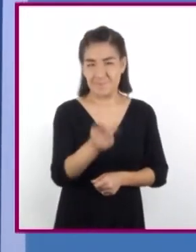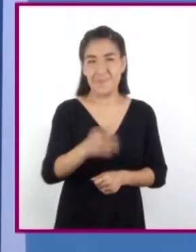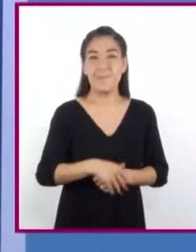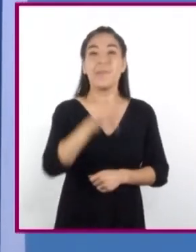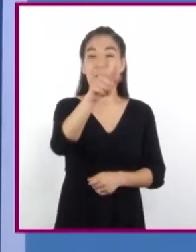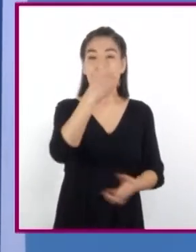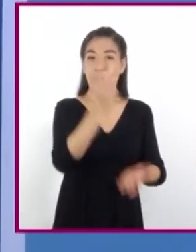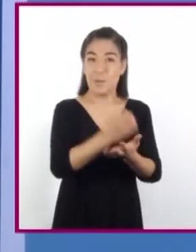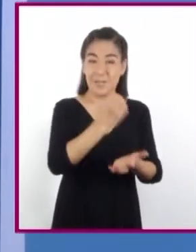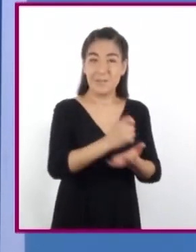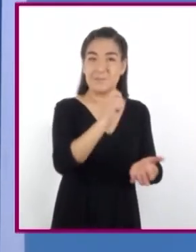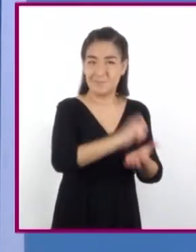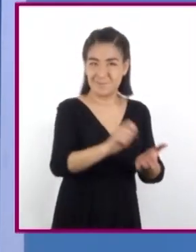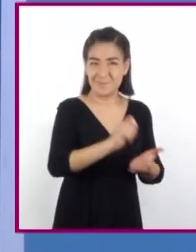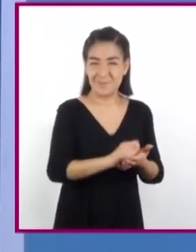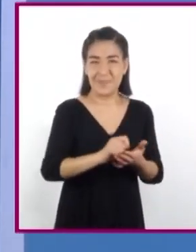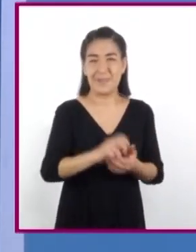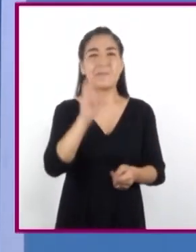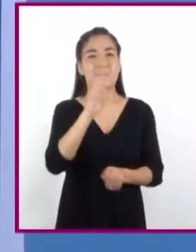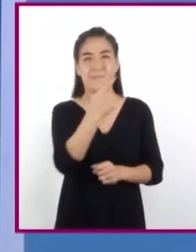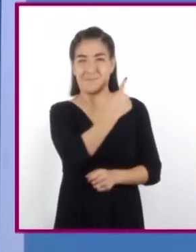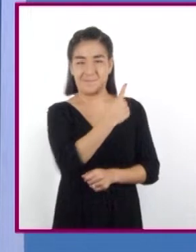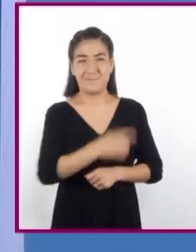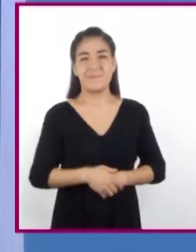Apunten en su cuaderno los siguientes datos.